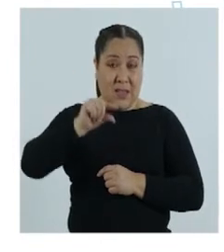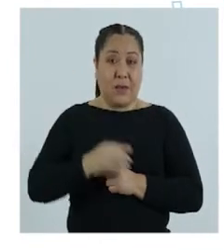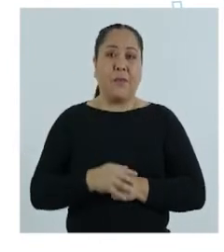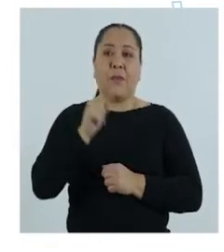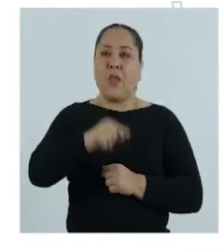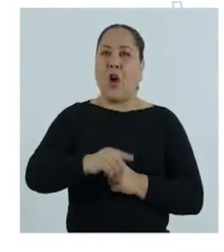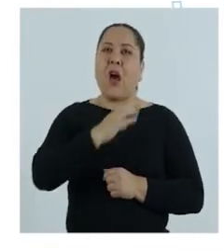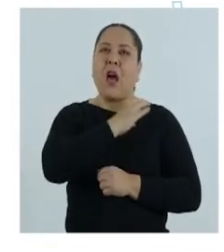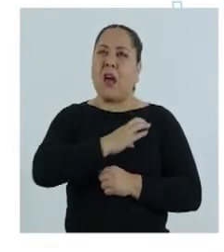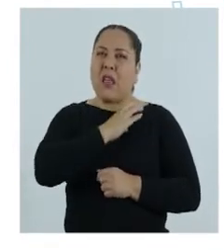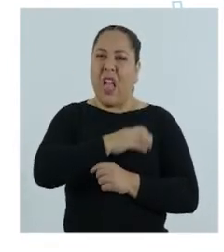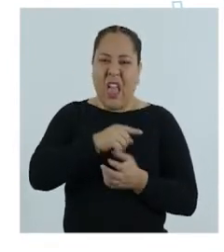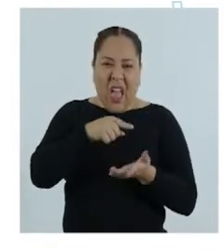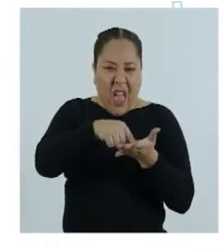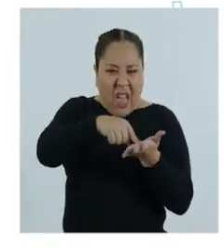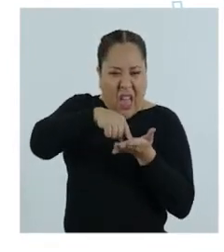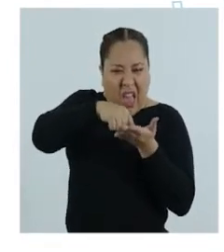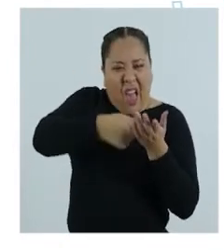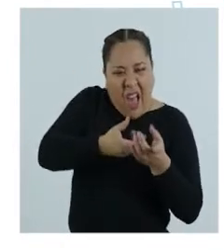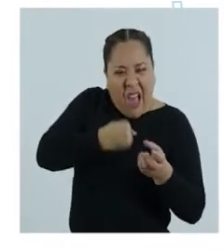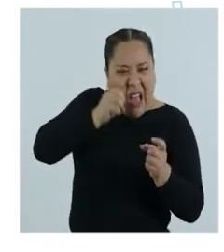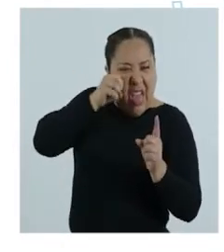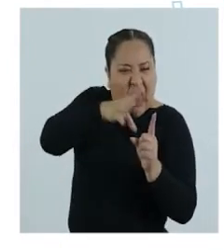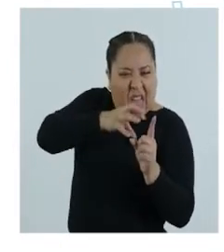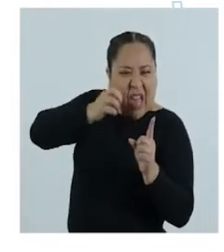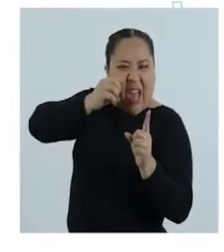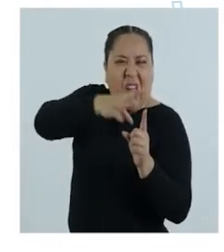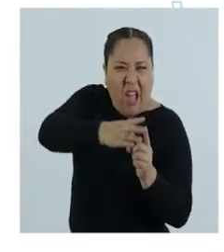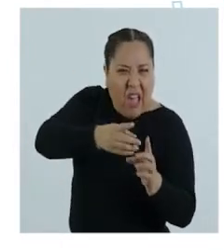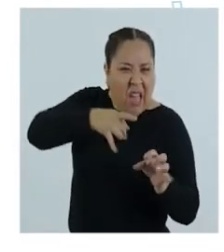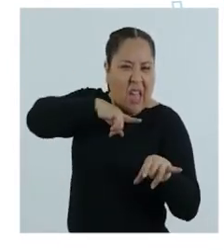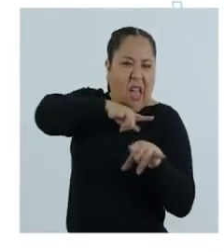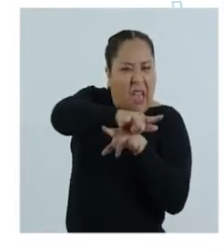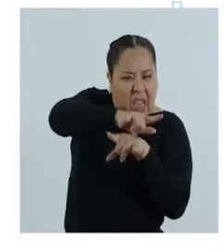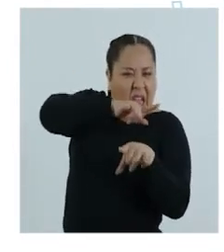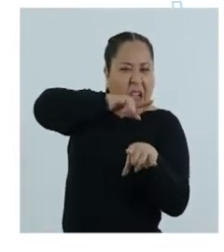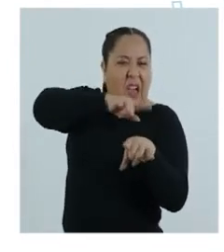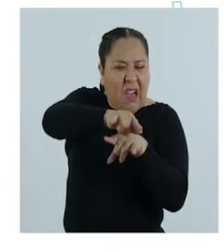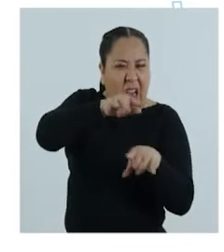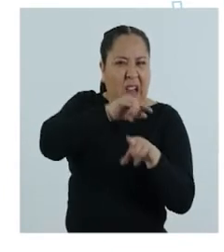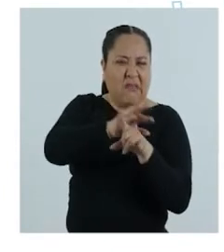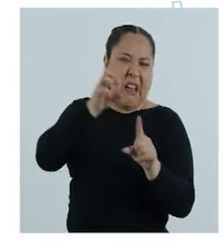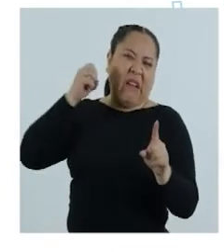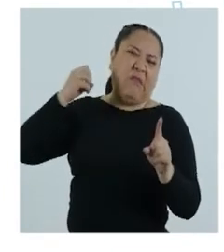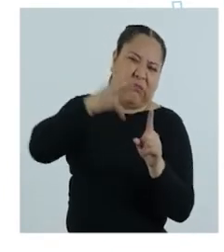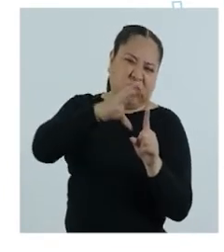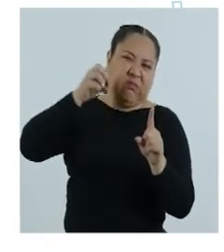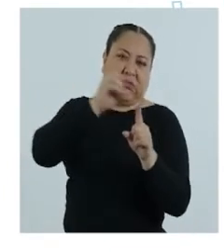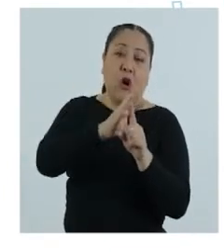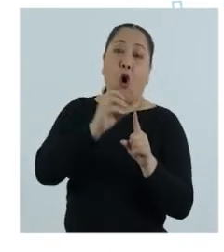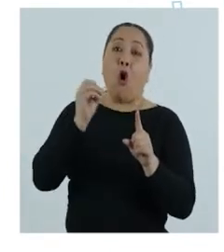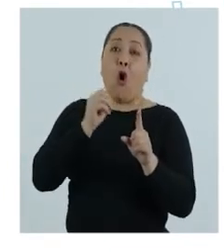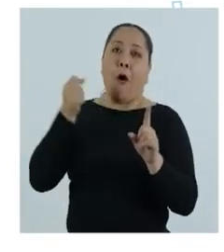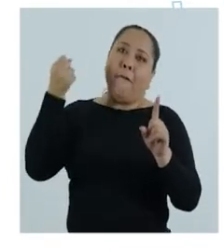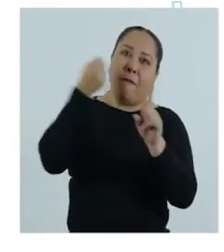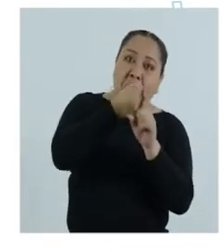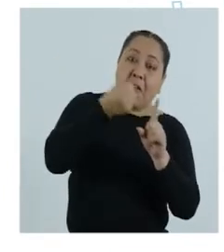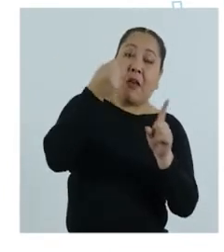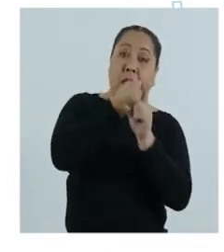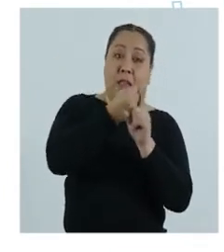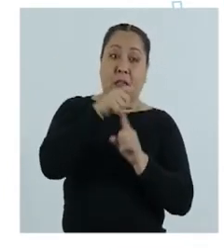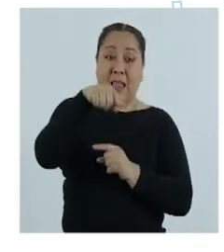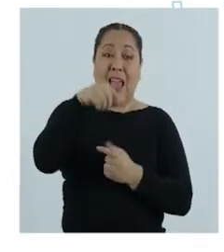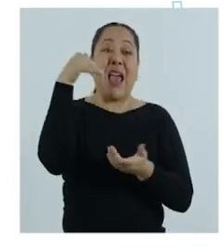por conductas intencionales de hostigamiento, falta de respeto y maltrato verbal o